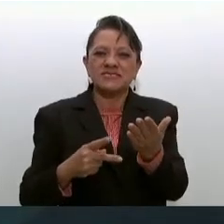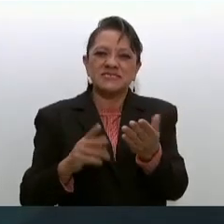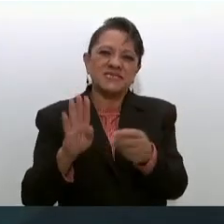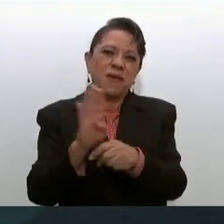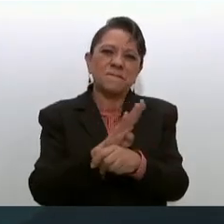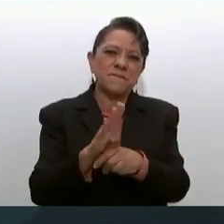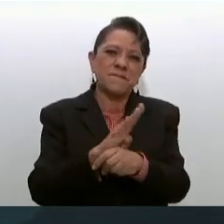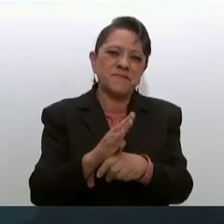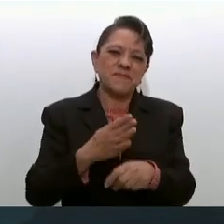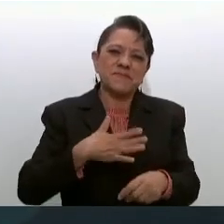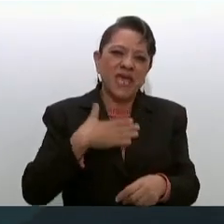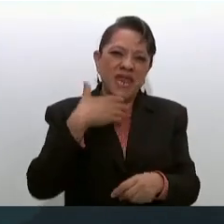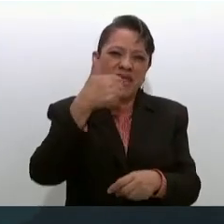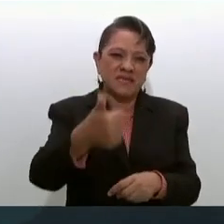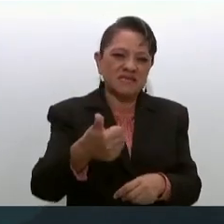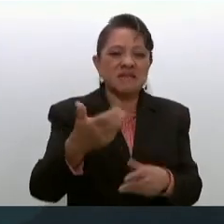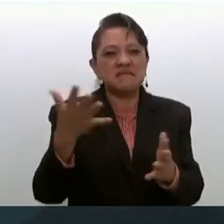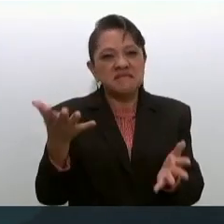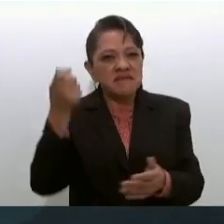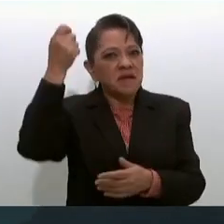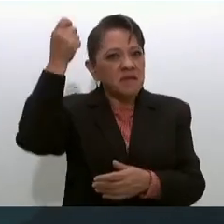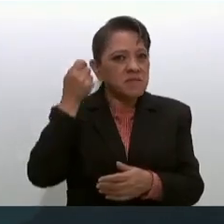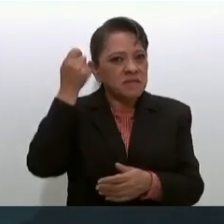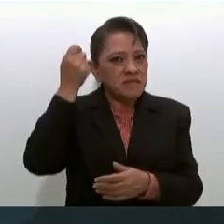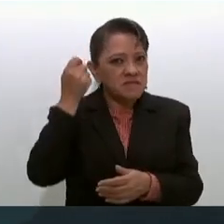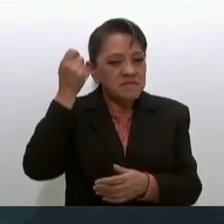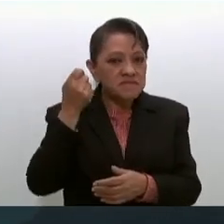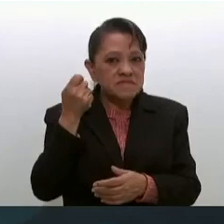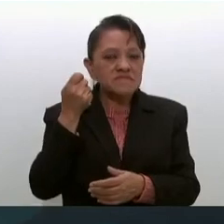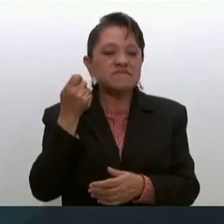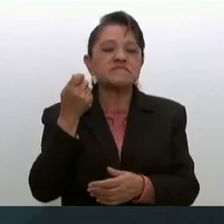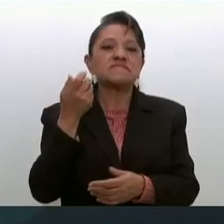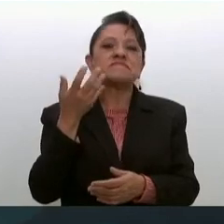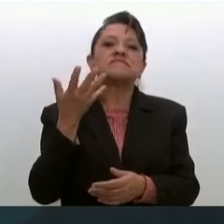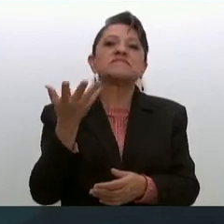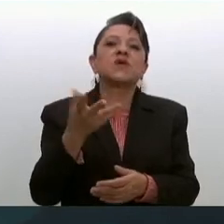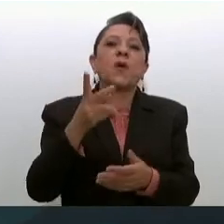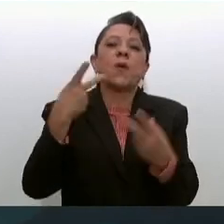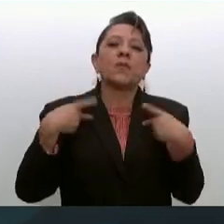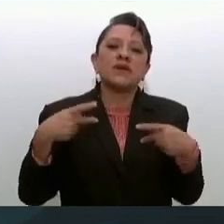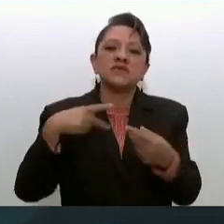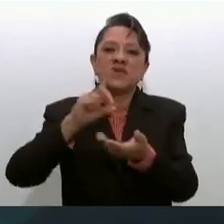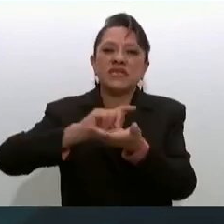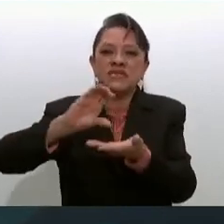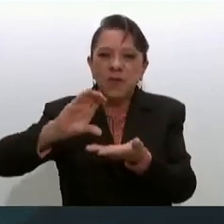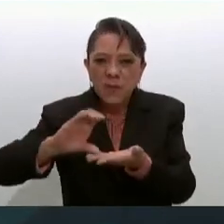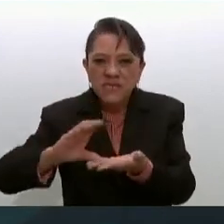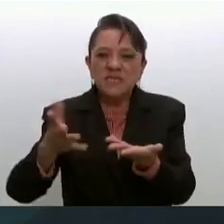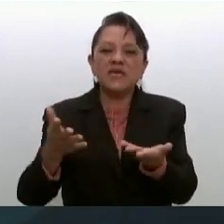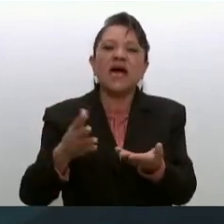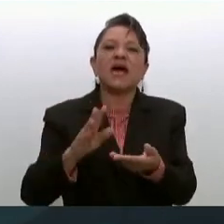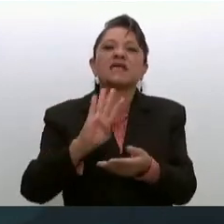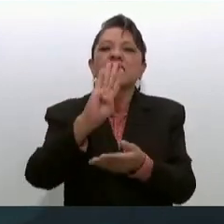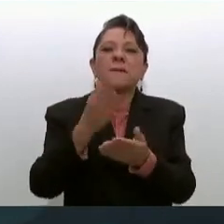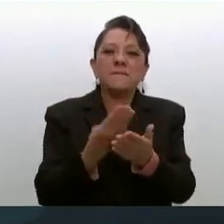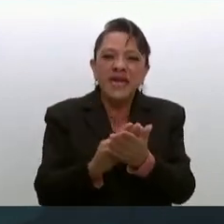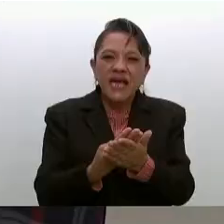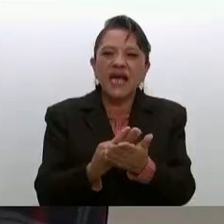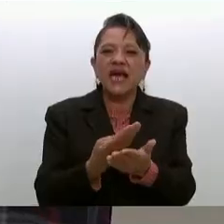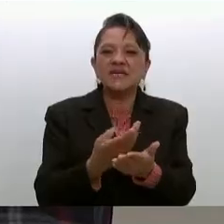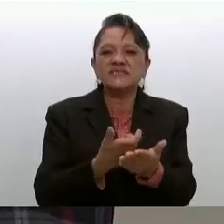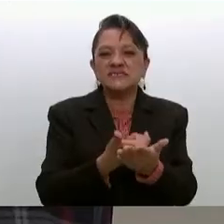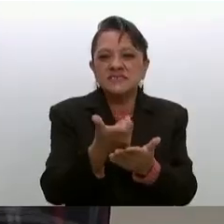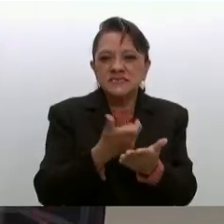pensión a adultos mayores pensión a personas con discapacidad becas y vamos a seguir